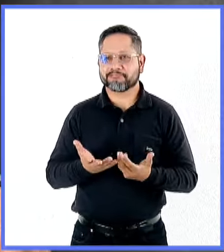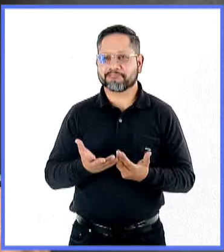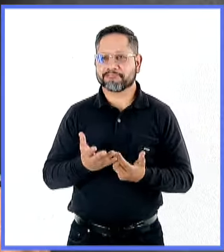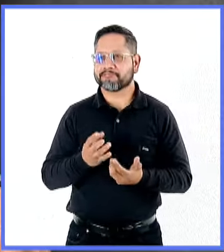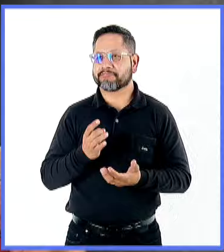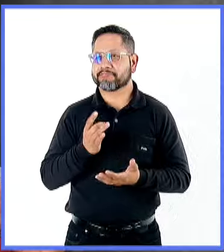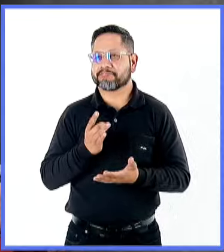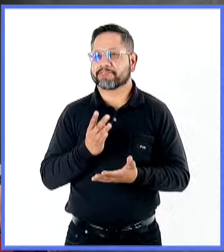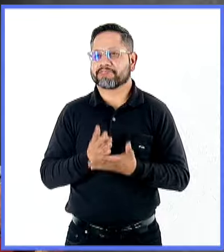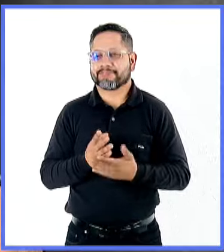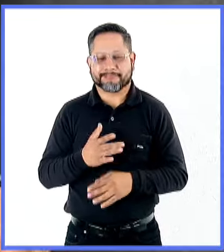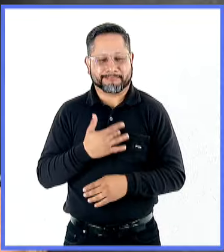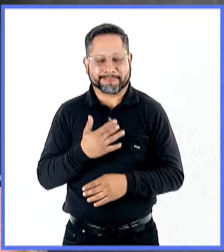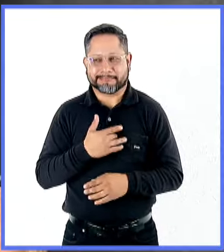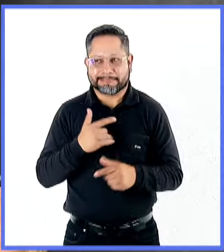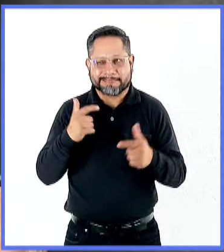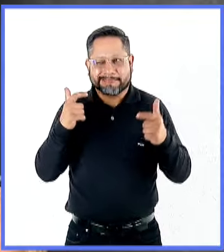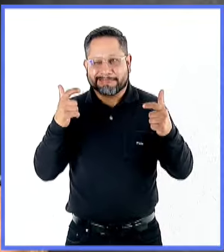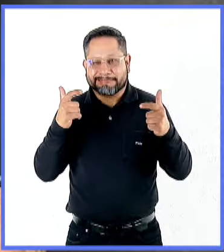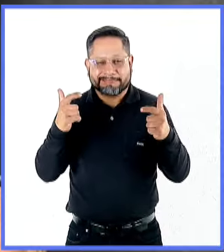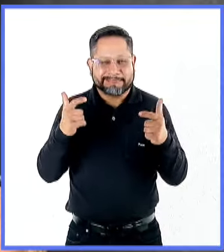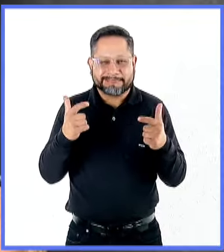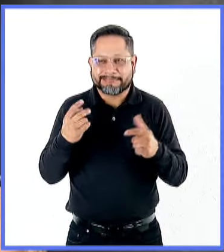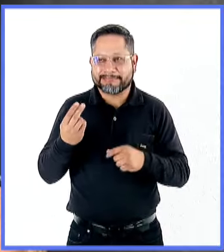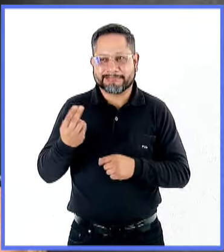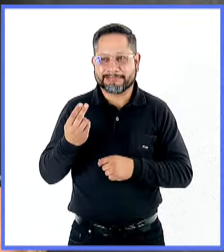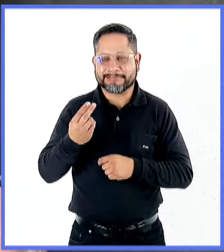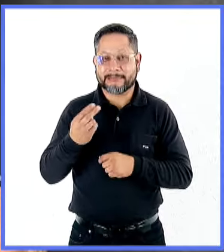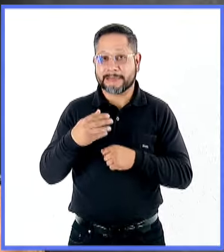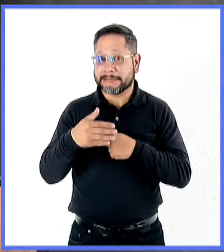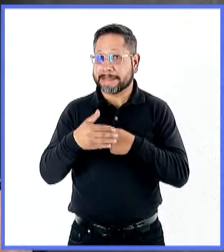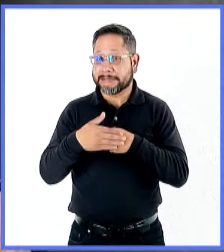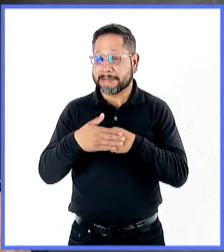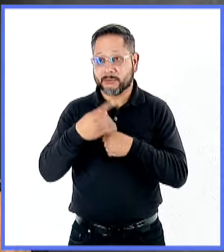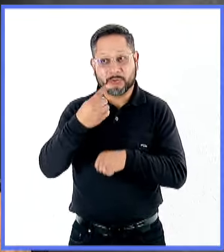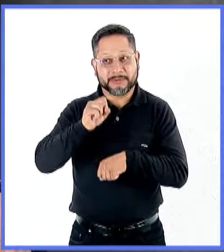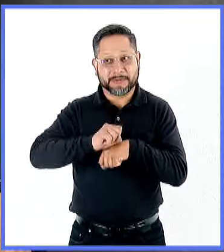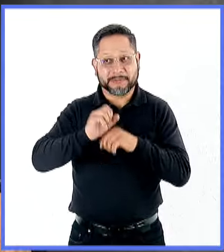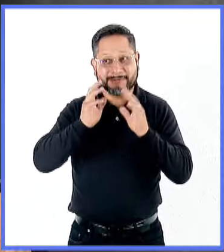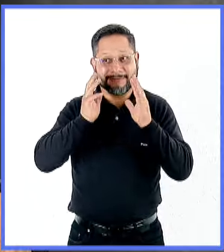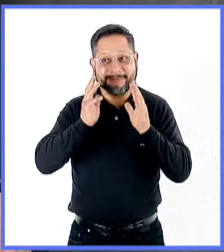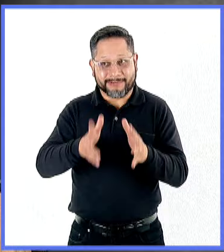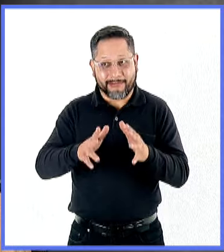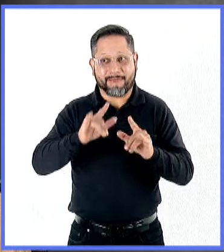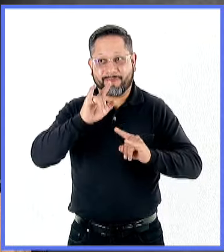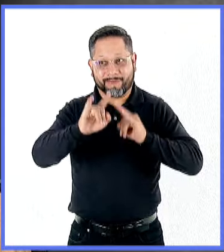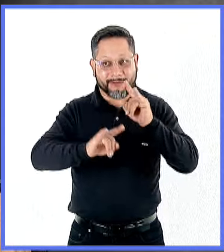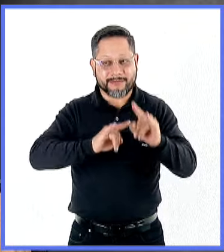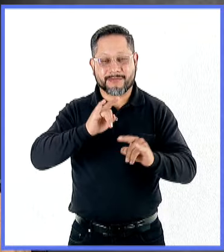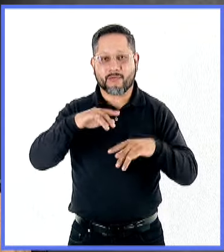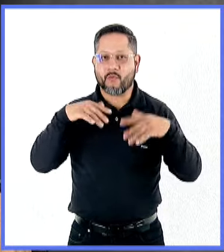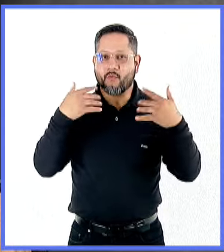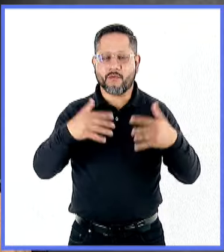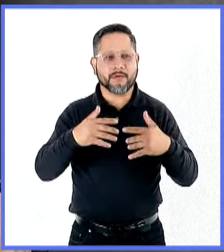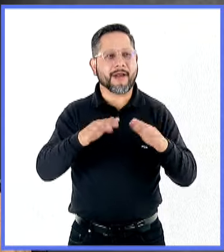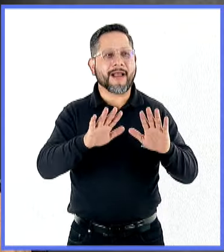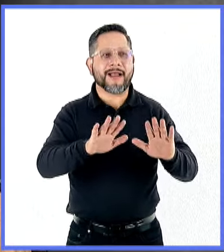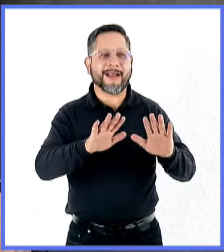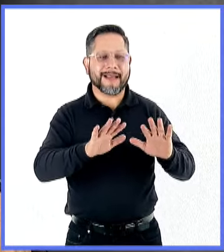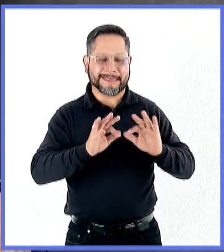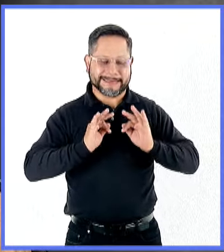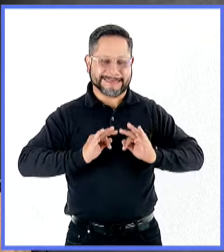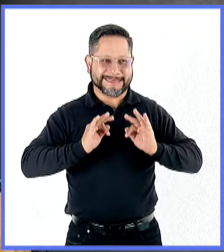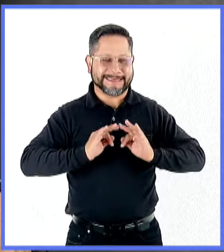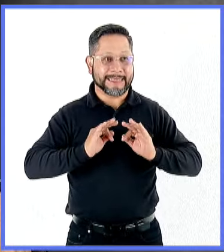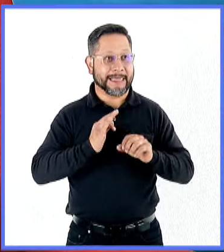Únicamente con el estrés necesario, sabiendo que dentro de una semana ya va a estar. Pero antes del estrés vamos a hablar del festejo.